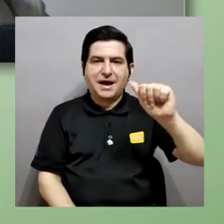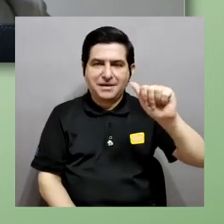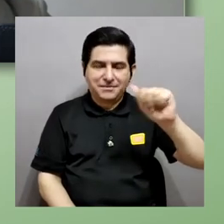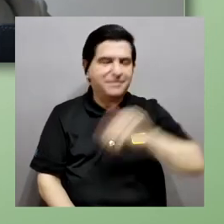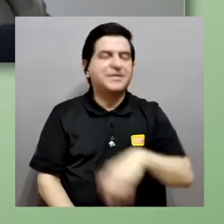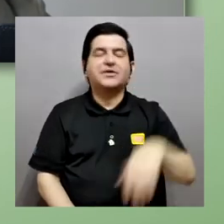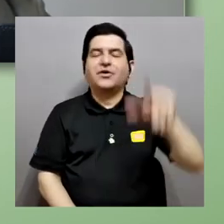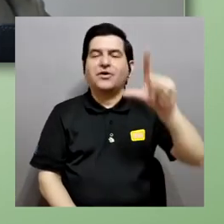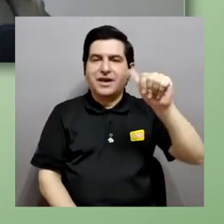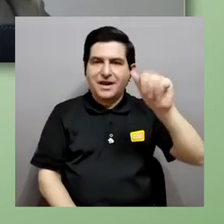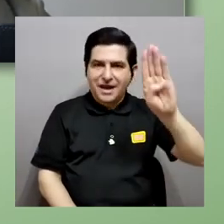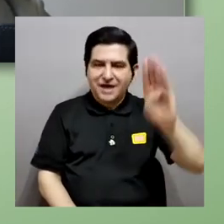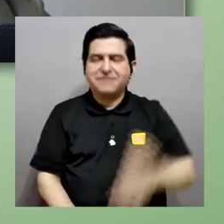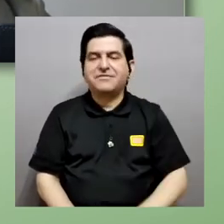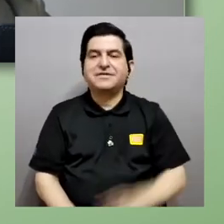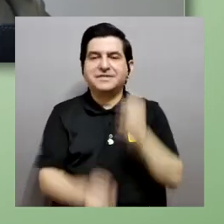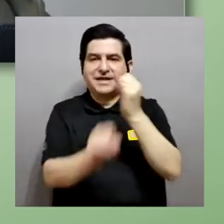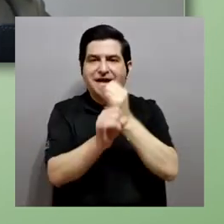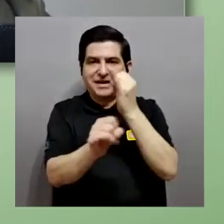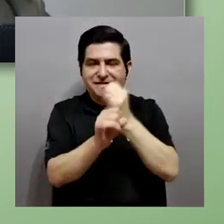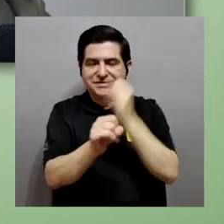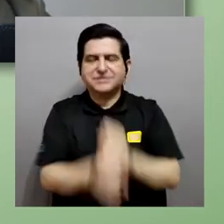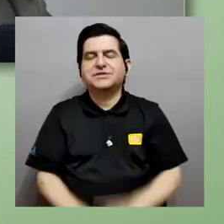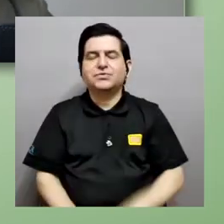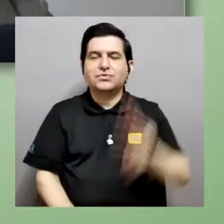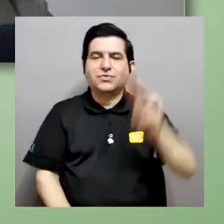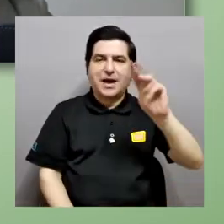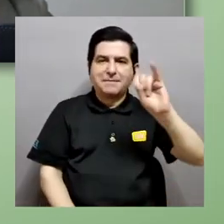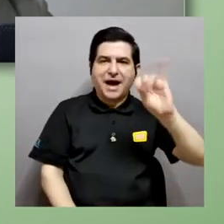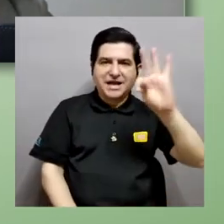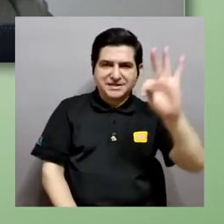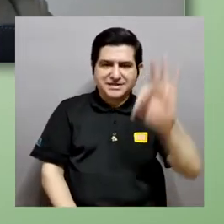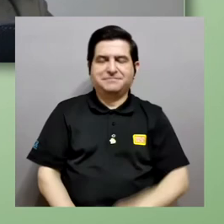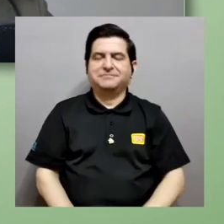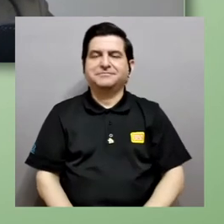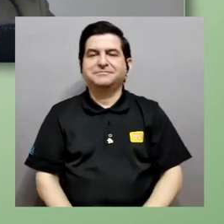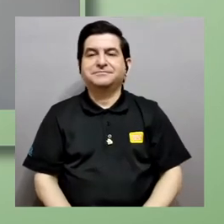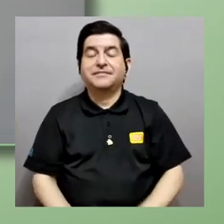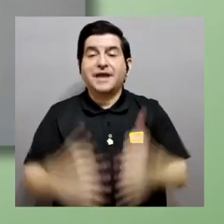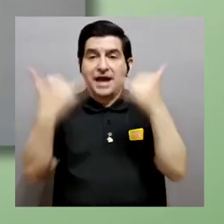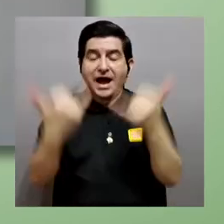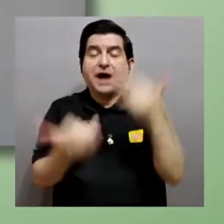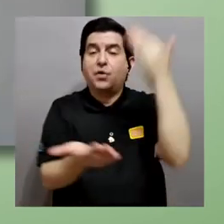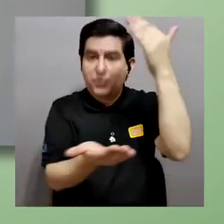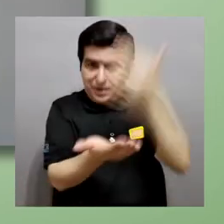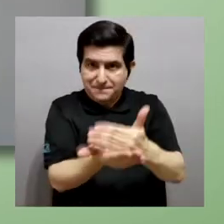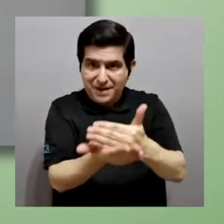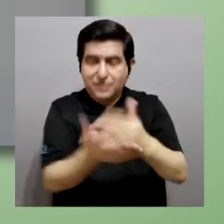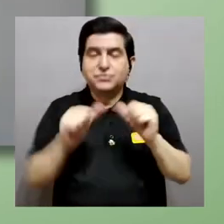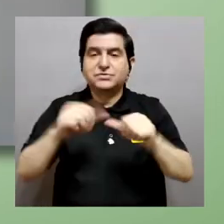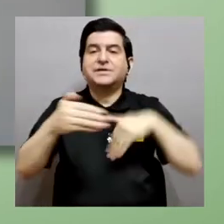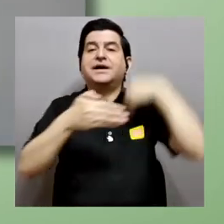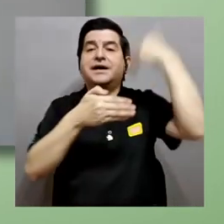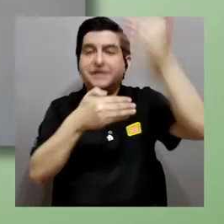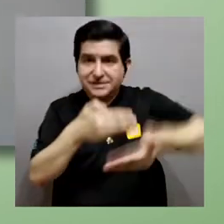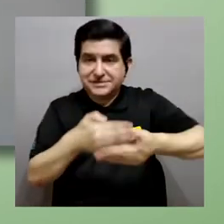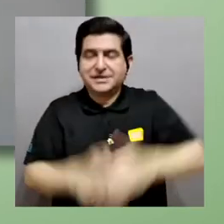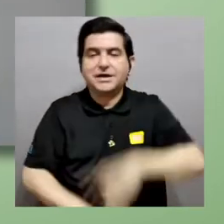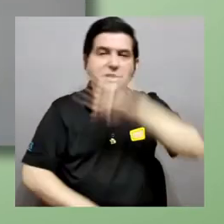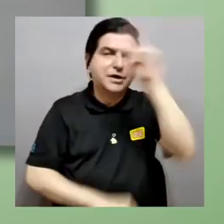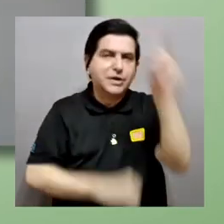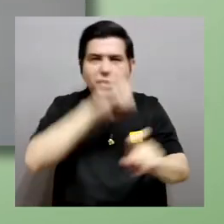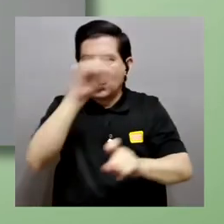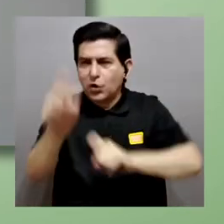y de verdad muchísimas gracias un lujo tenerte con nosotros y bueno vamos a hacer otra pequeña pausa porque ya regresamos